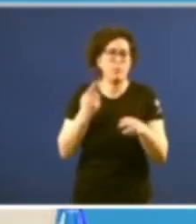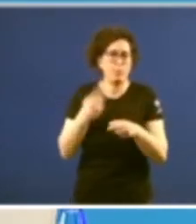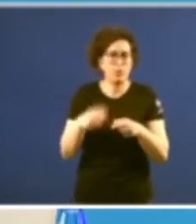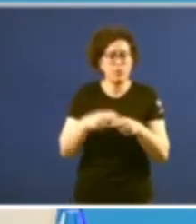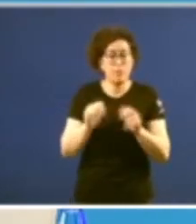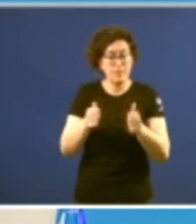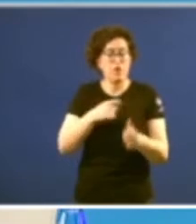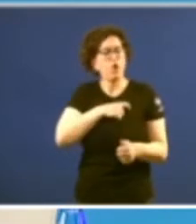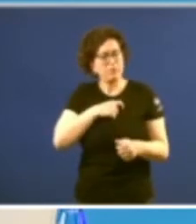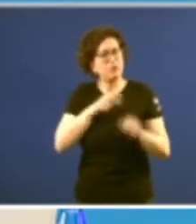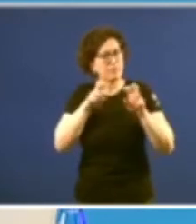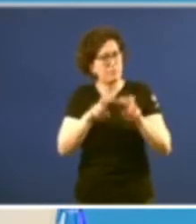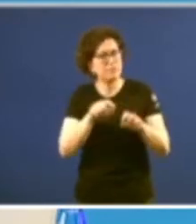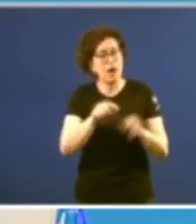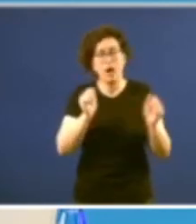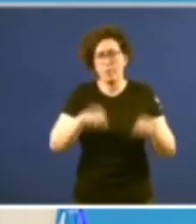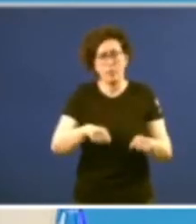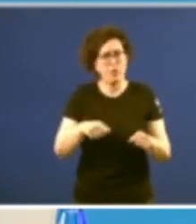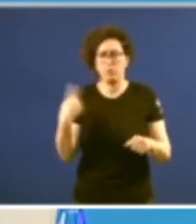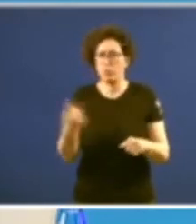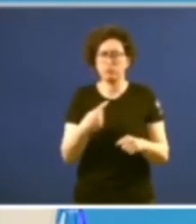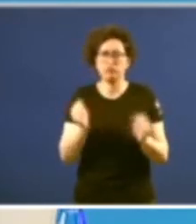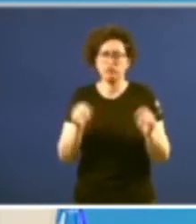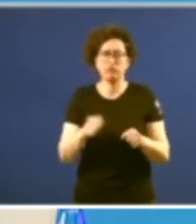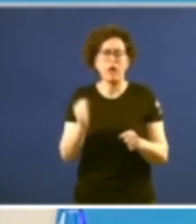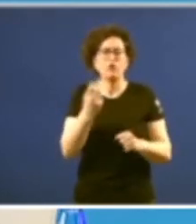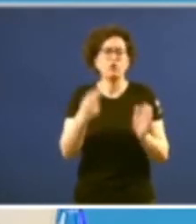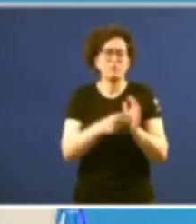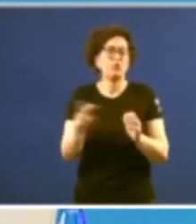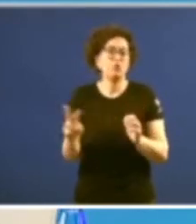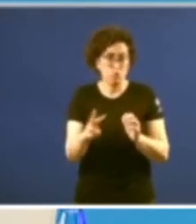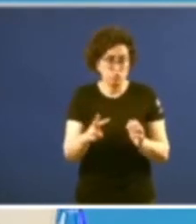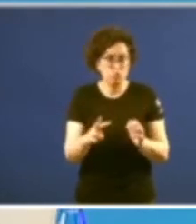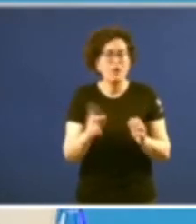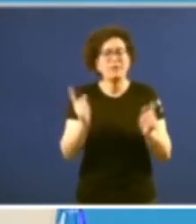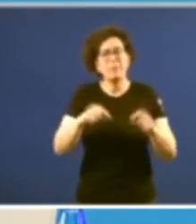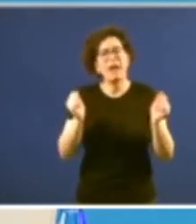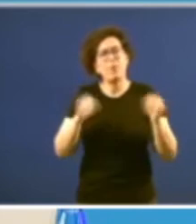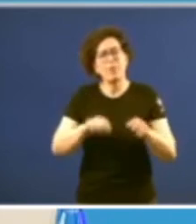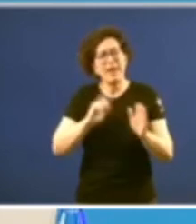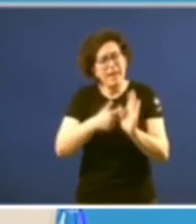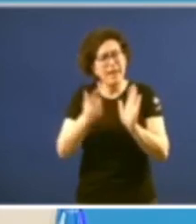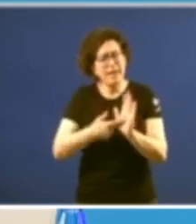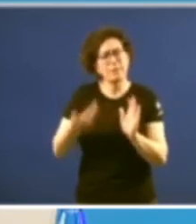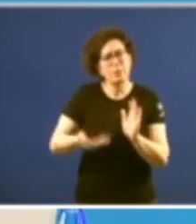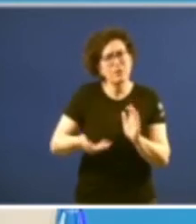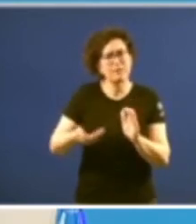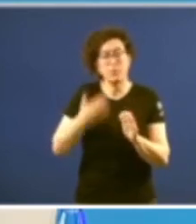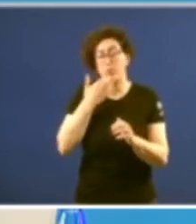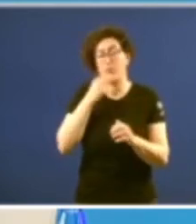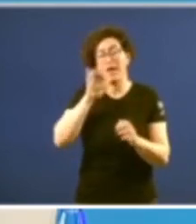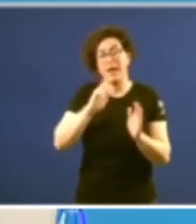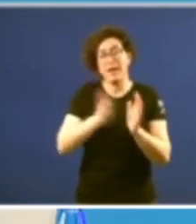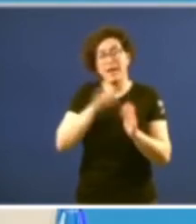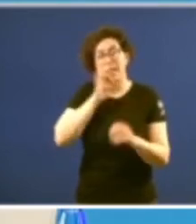una comisión de investigación que se aprueba por unanimidad en el año 2002 y se aprueban leyes de relevancia y de calado ya como la ley gallega